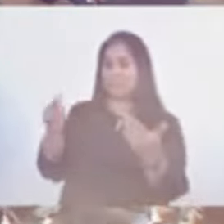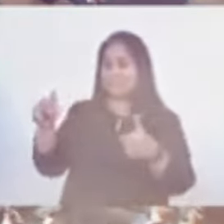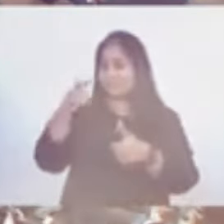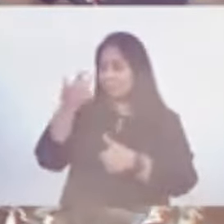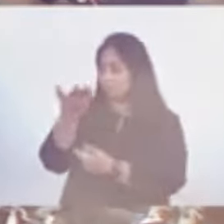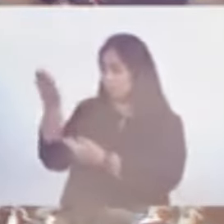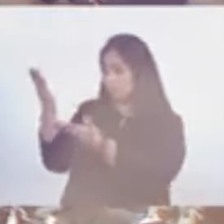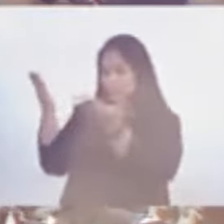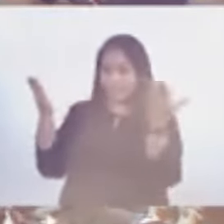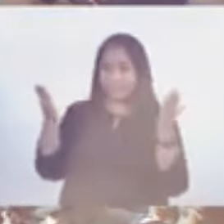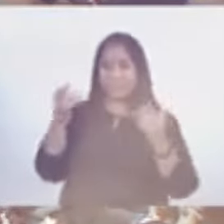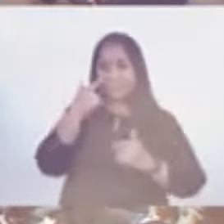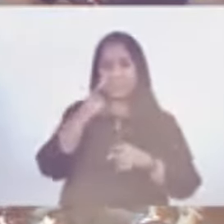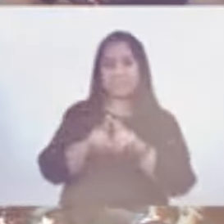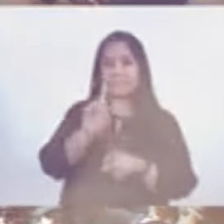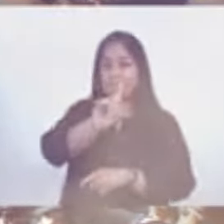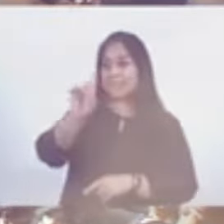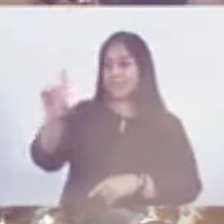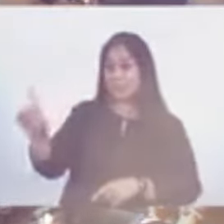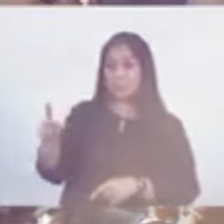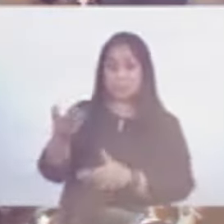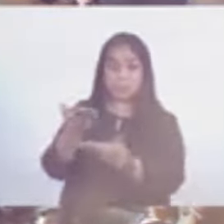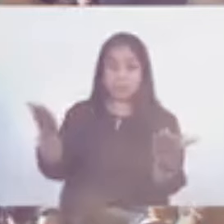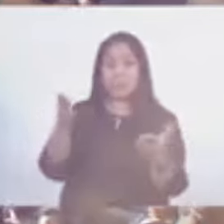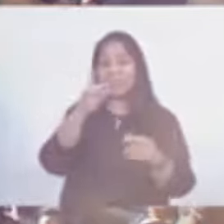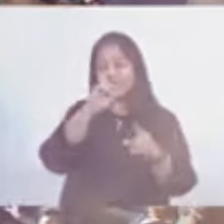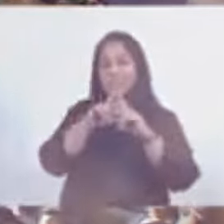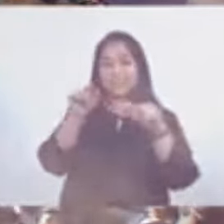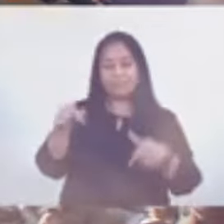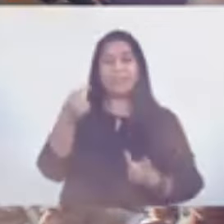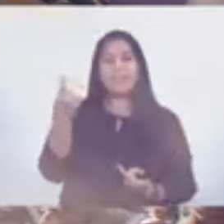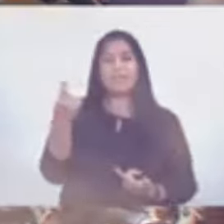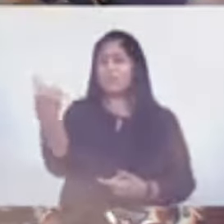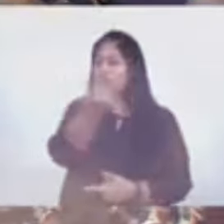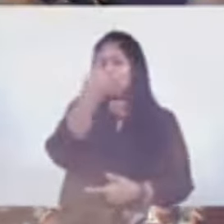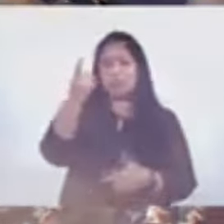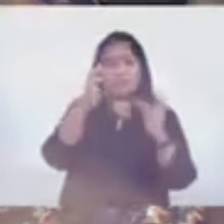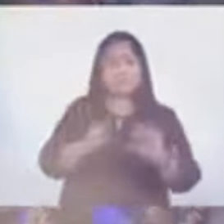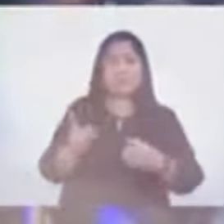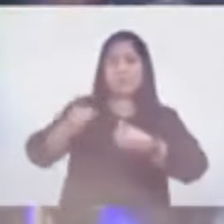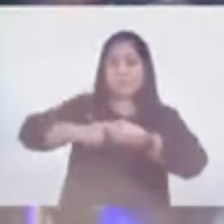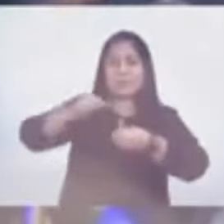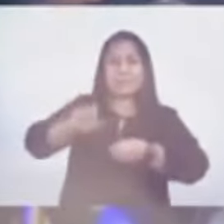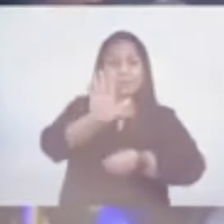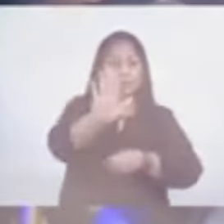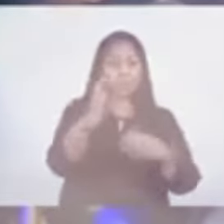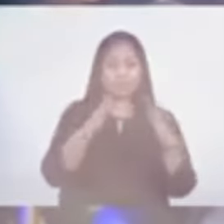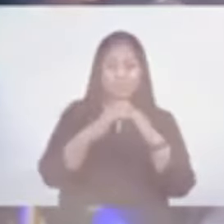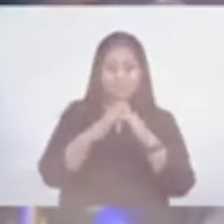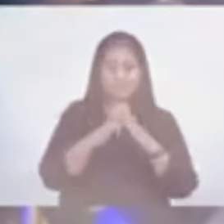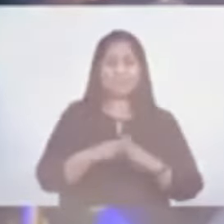todos y cada una de ustedes y con toda la gente que está participando desde sus casas.